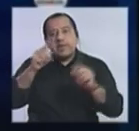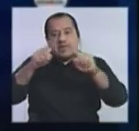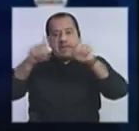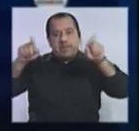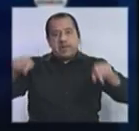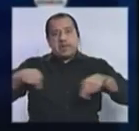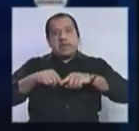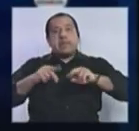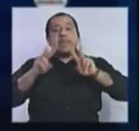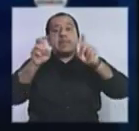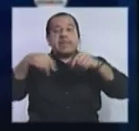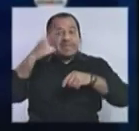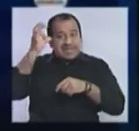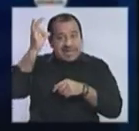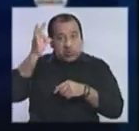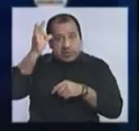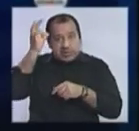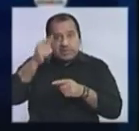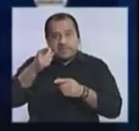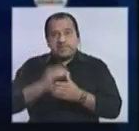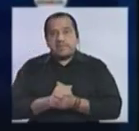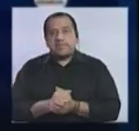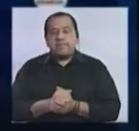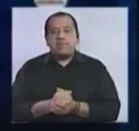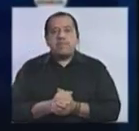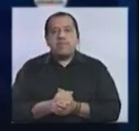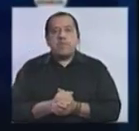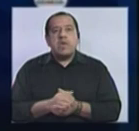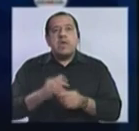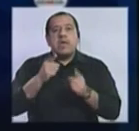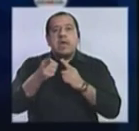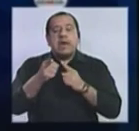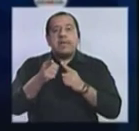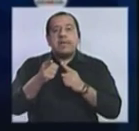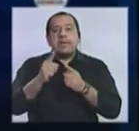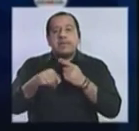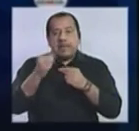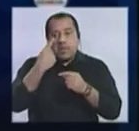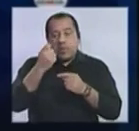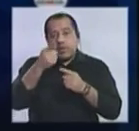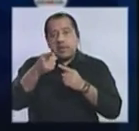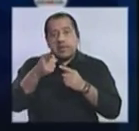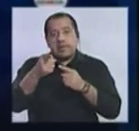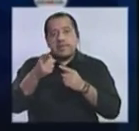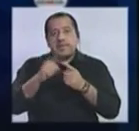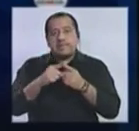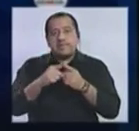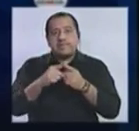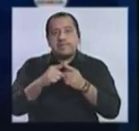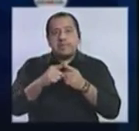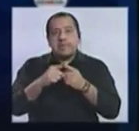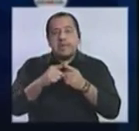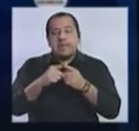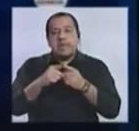la conformación del Senado. Del Senado. Sí, ahí queda conformado la bancada. A ver, lo que decías